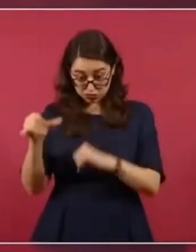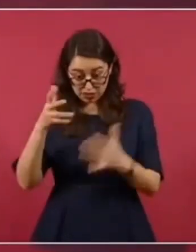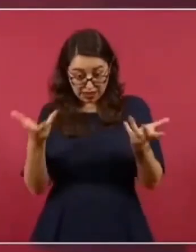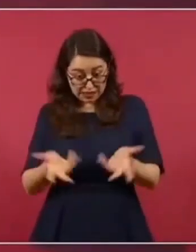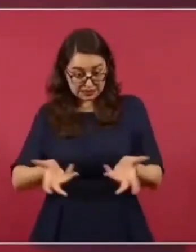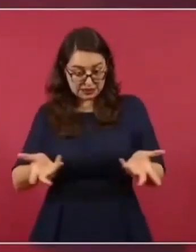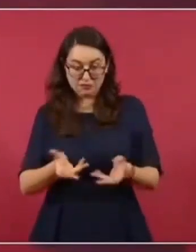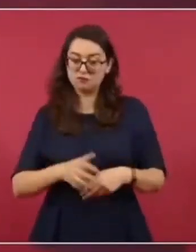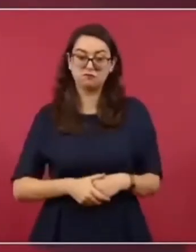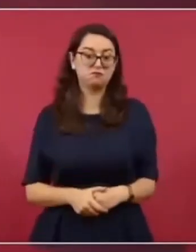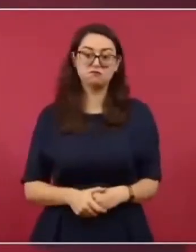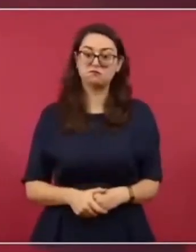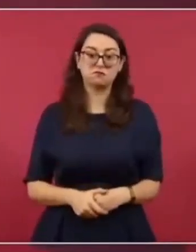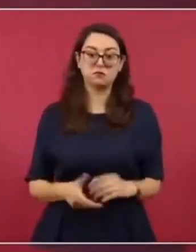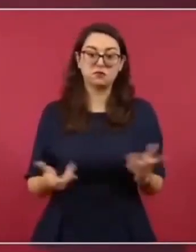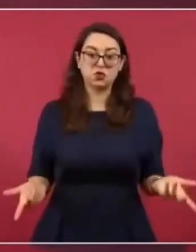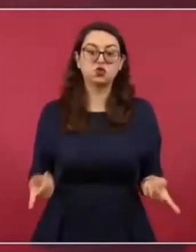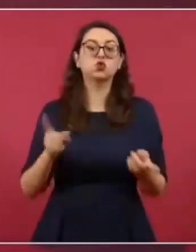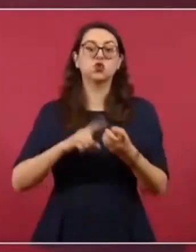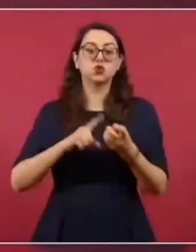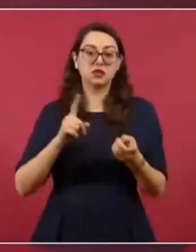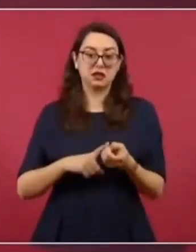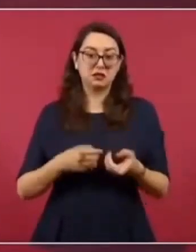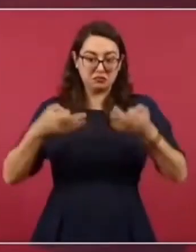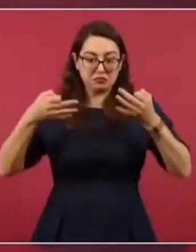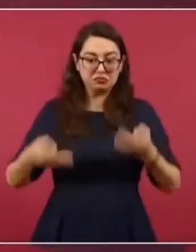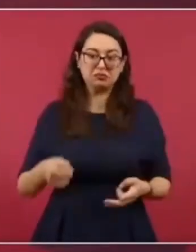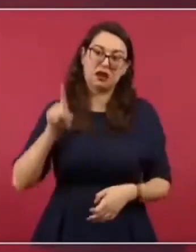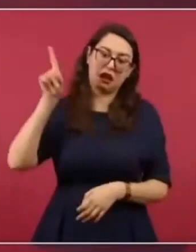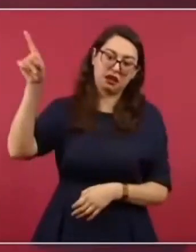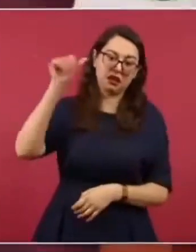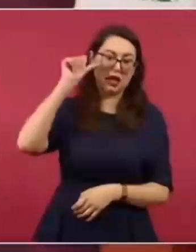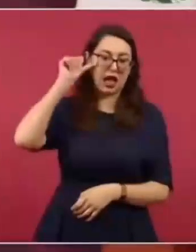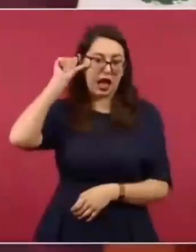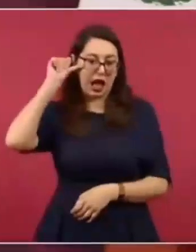que el fentanilo llega de Asia